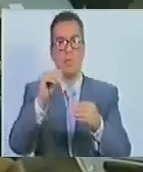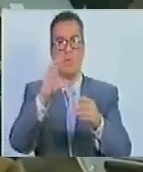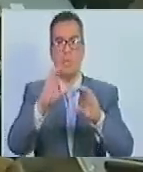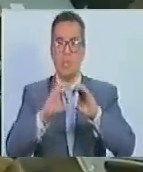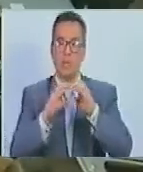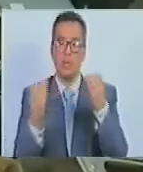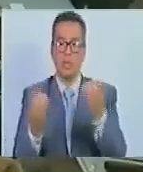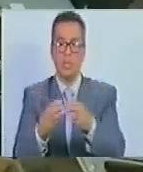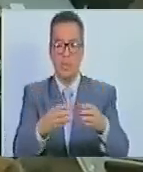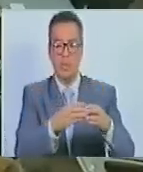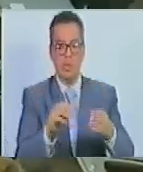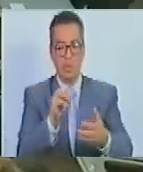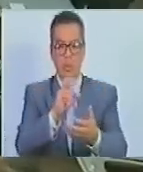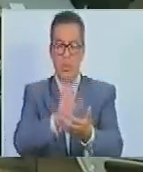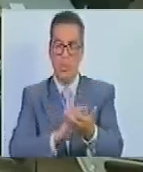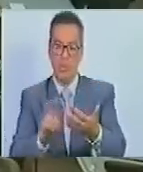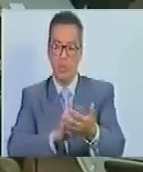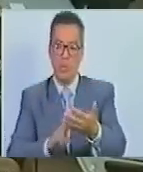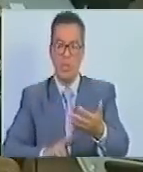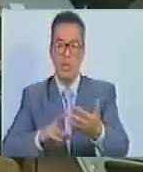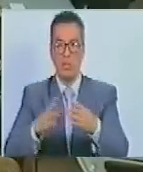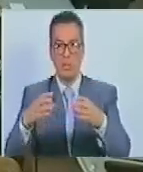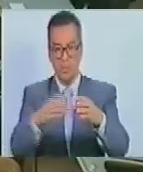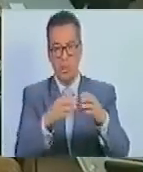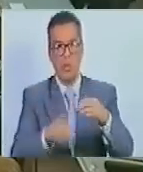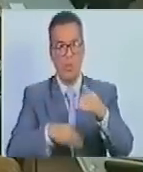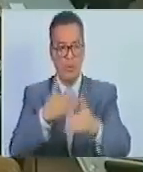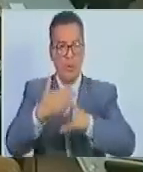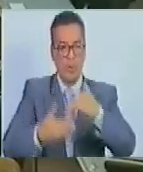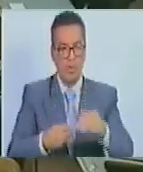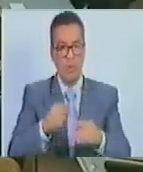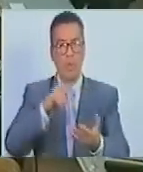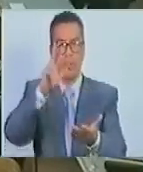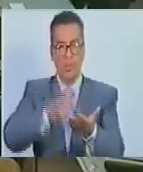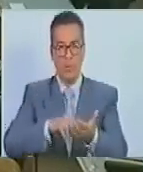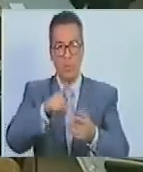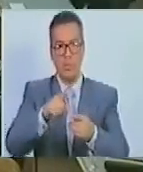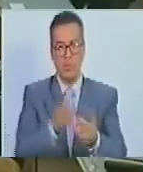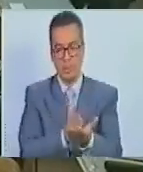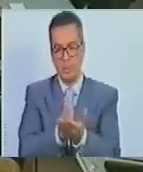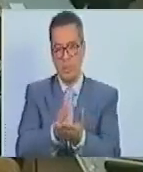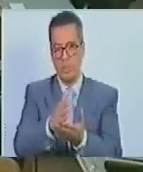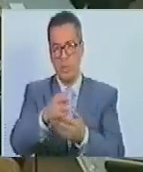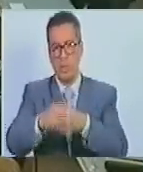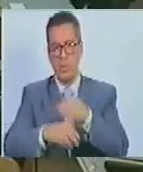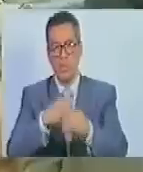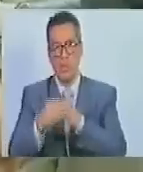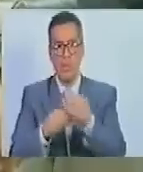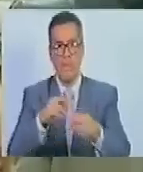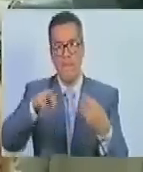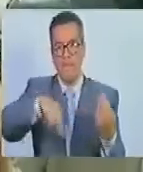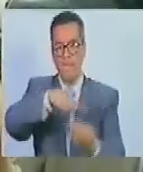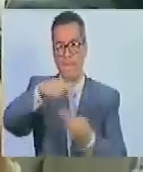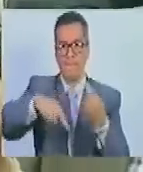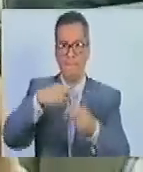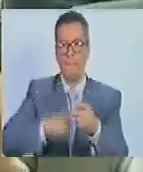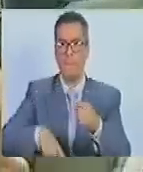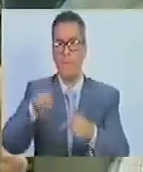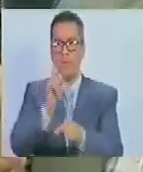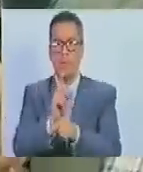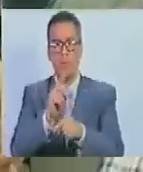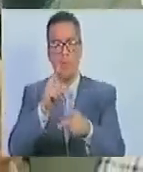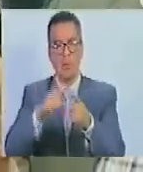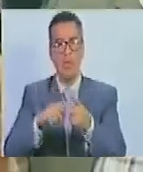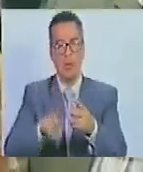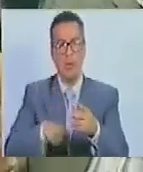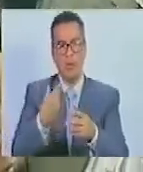que todos los días se reúnen y que avanzan para certificarse y seguir diciendo que la revolución es la única vía